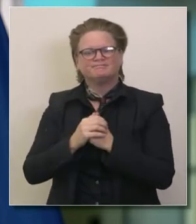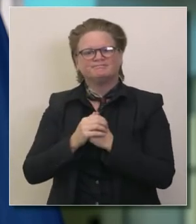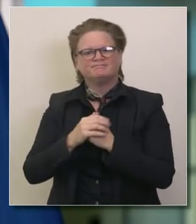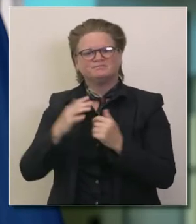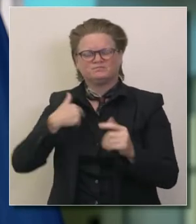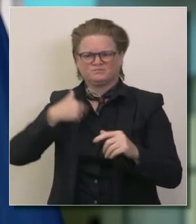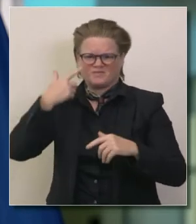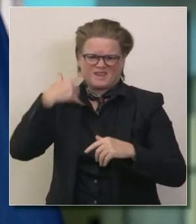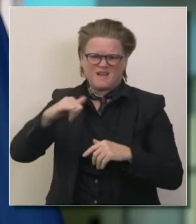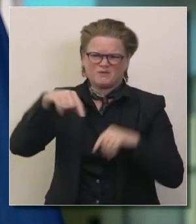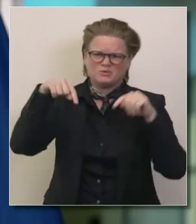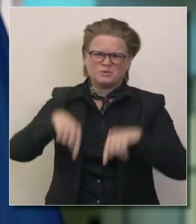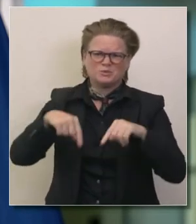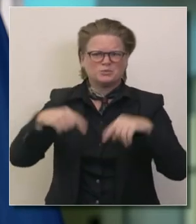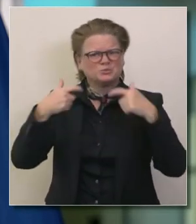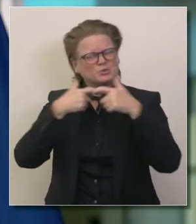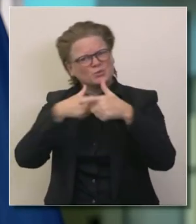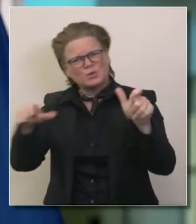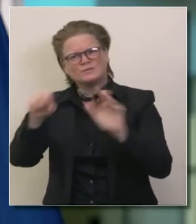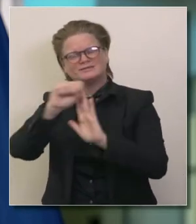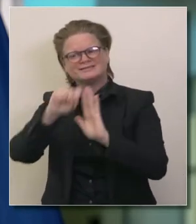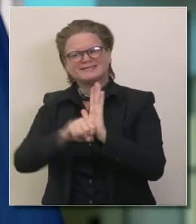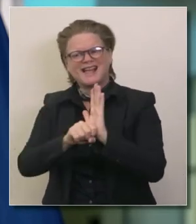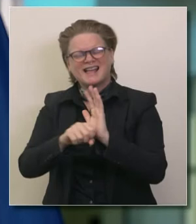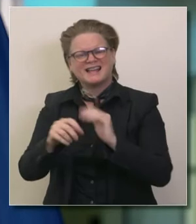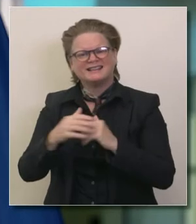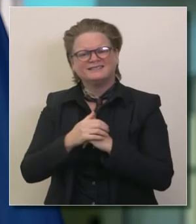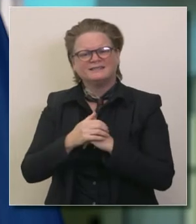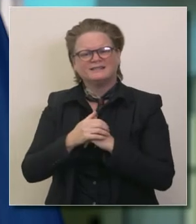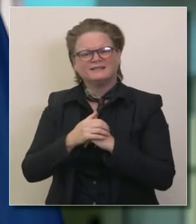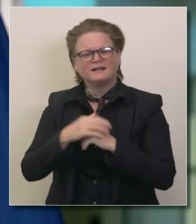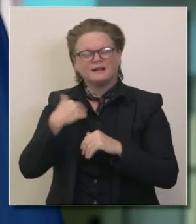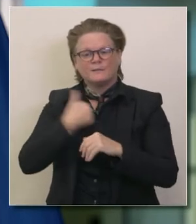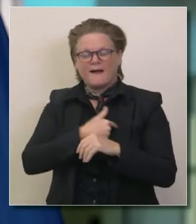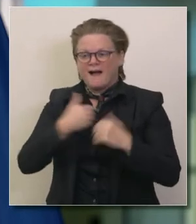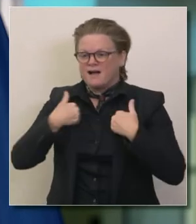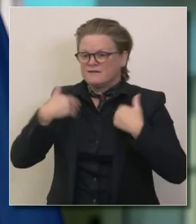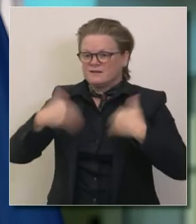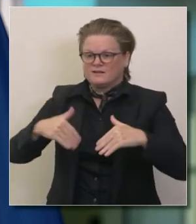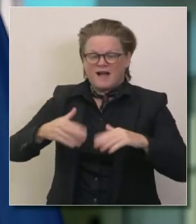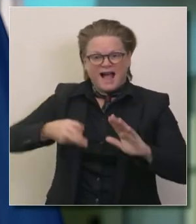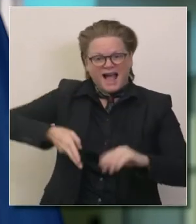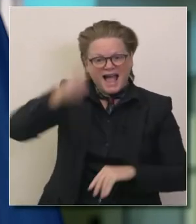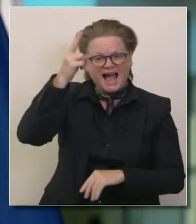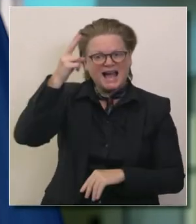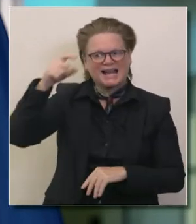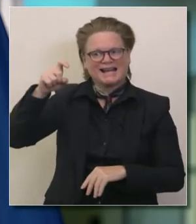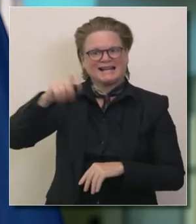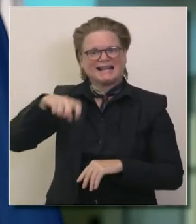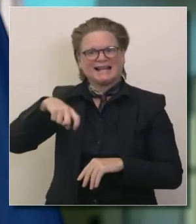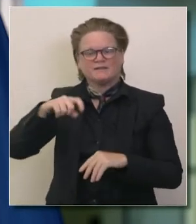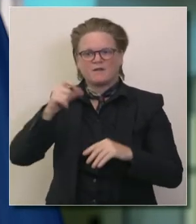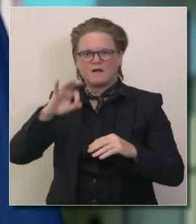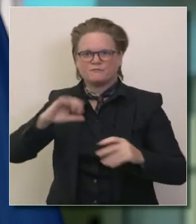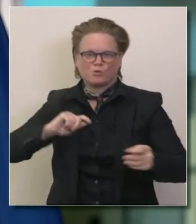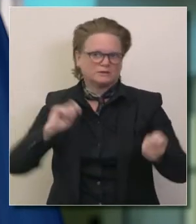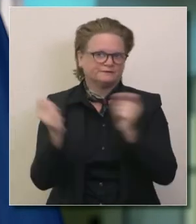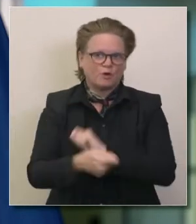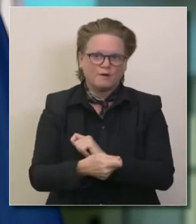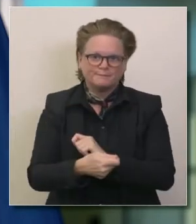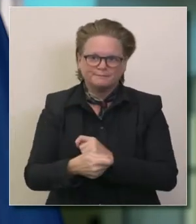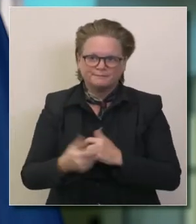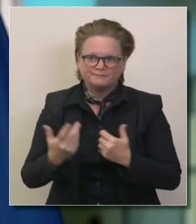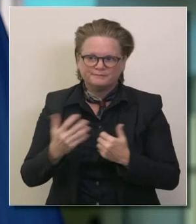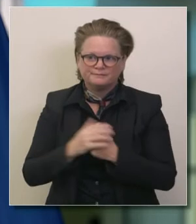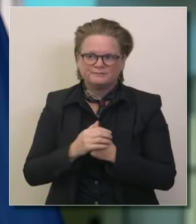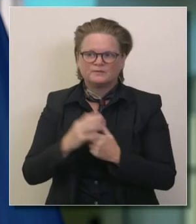la unión que tiene más que perder en estas reformas y queremos estar seguros de que estamos bien posicionados desde